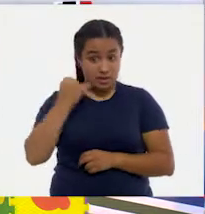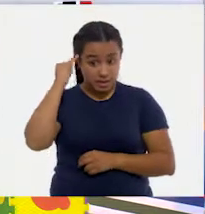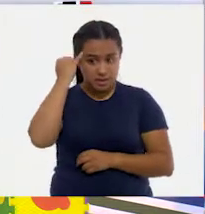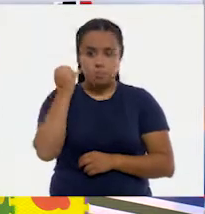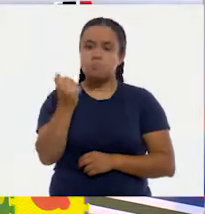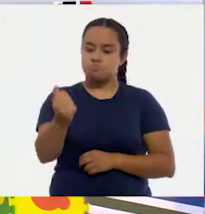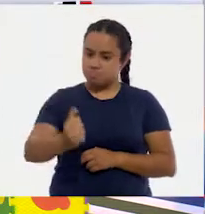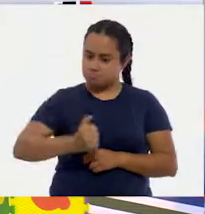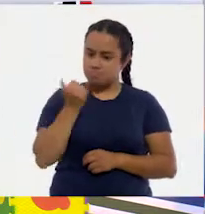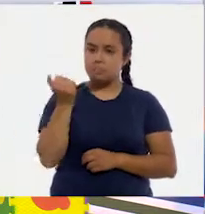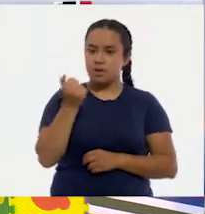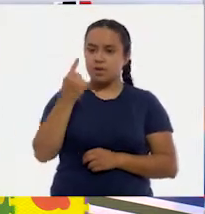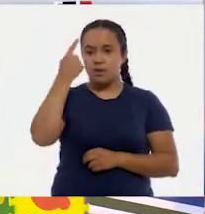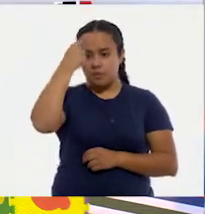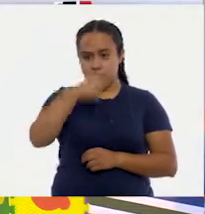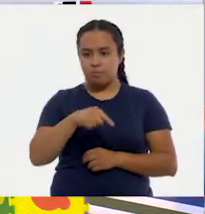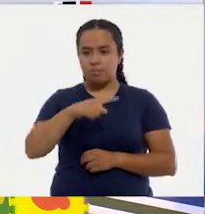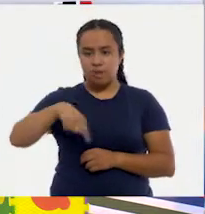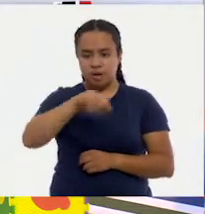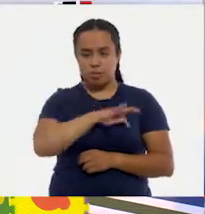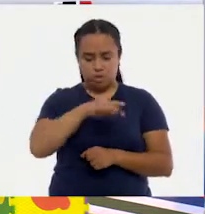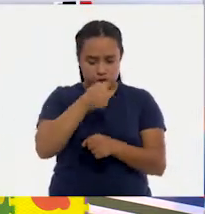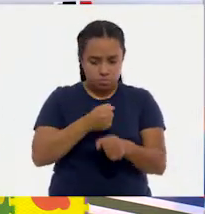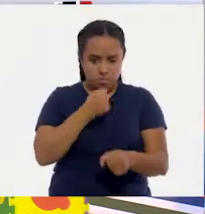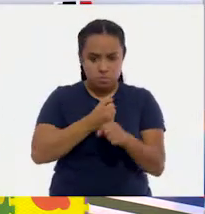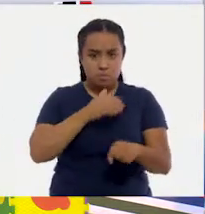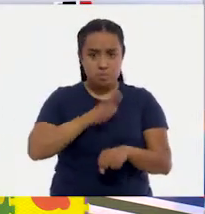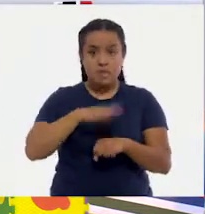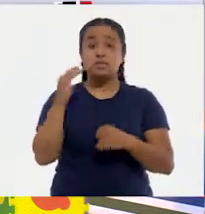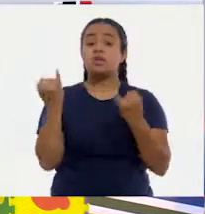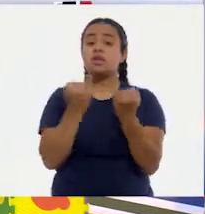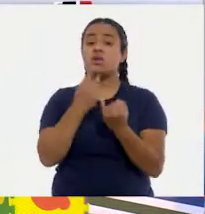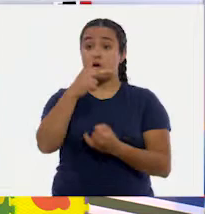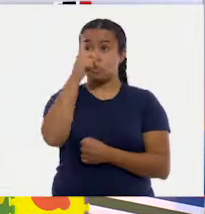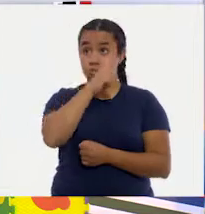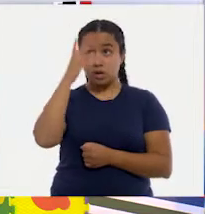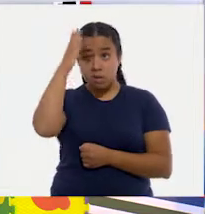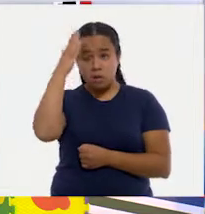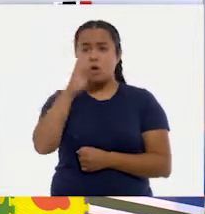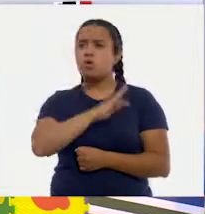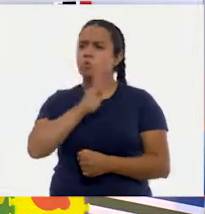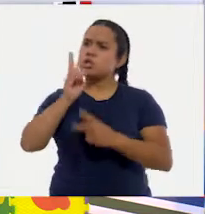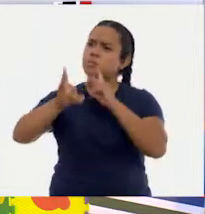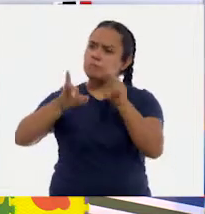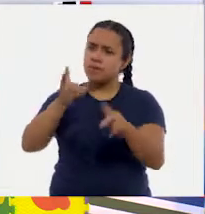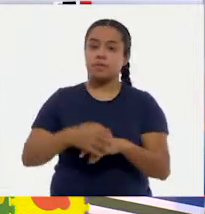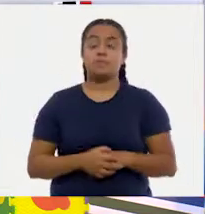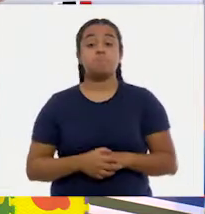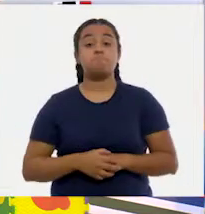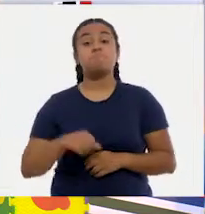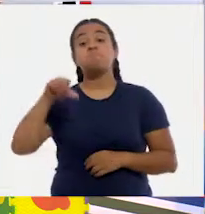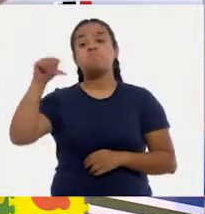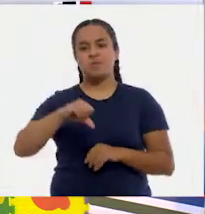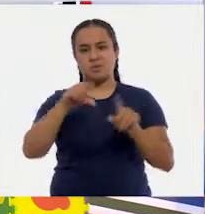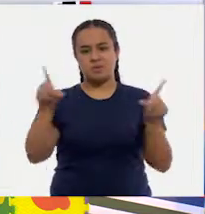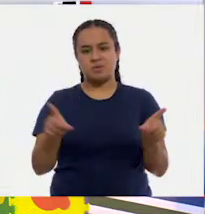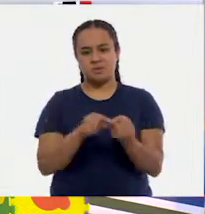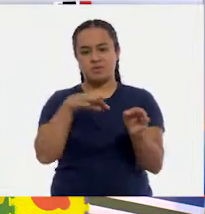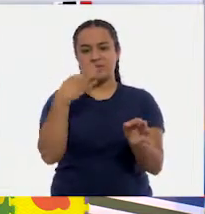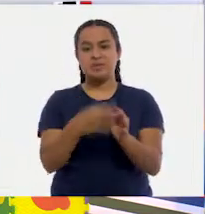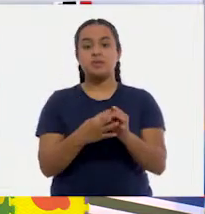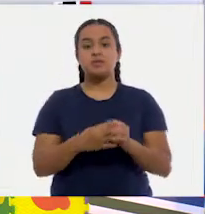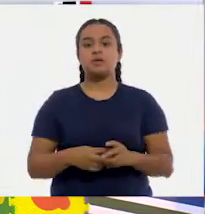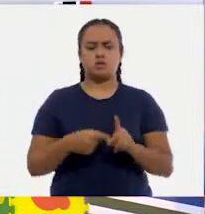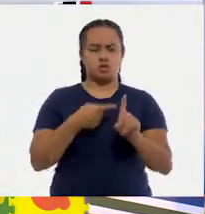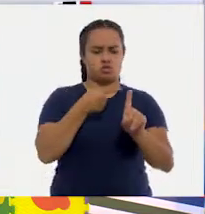aprovecha también este momento para practicarla y platica con tu familia en tu lengua materna. Por hoy, hemos terminado con